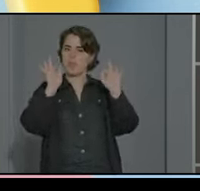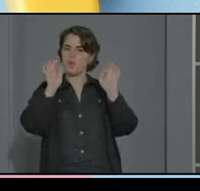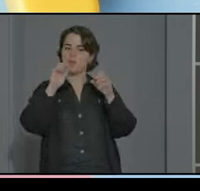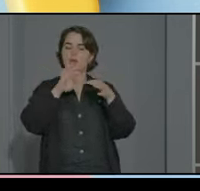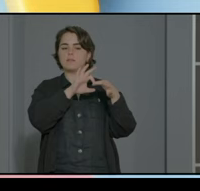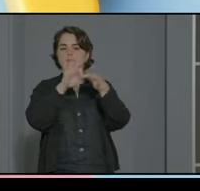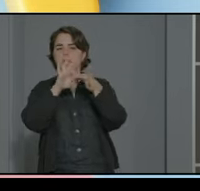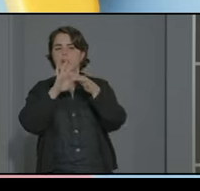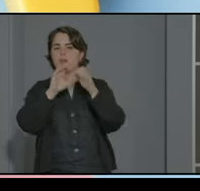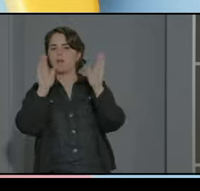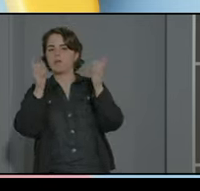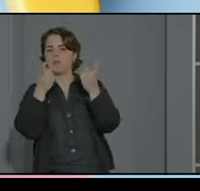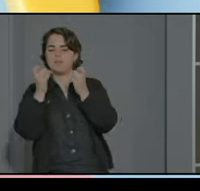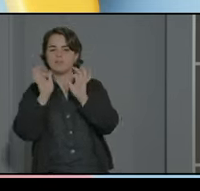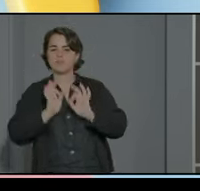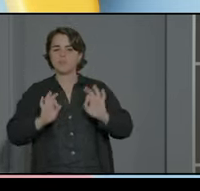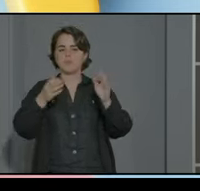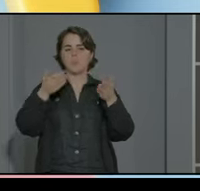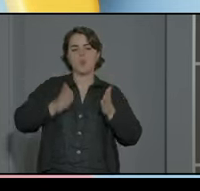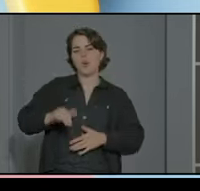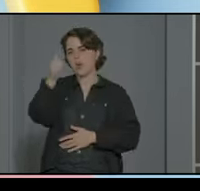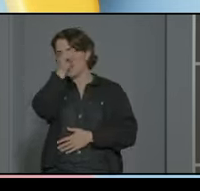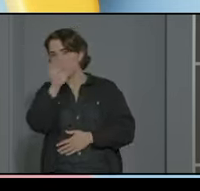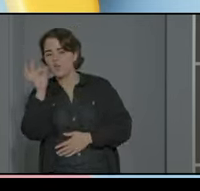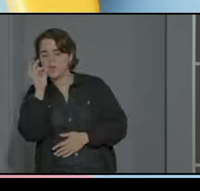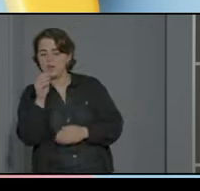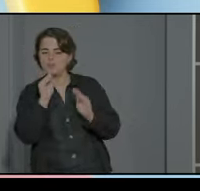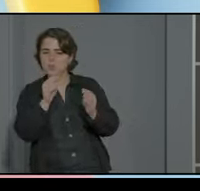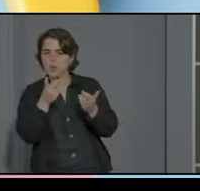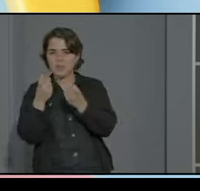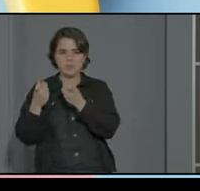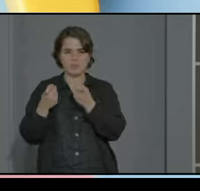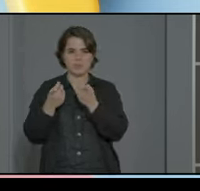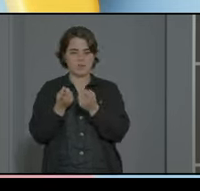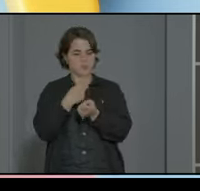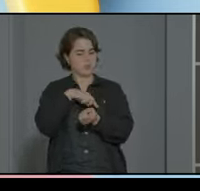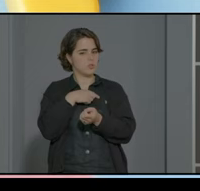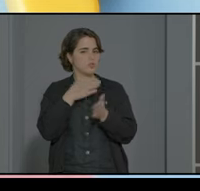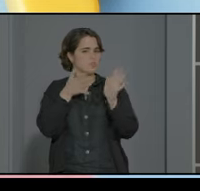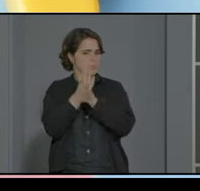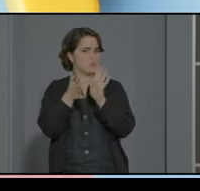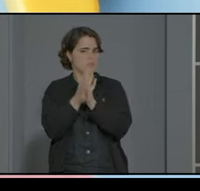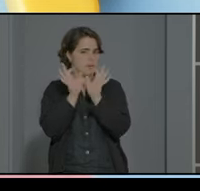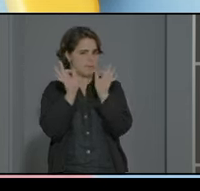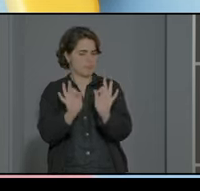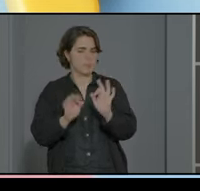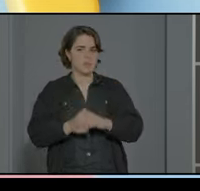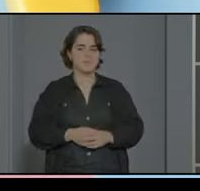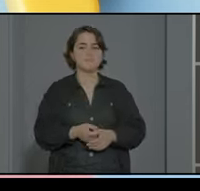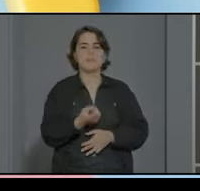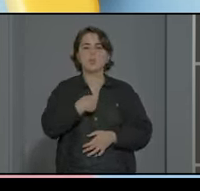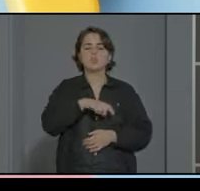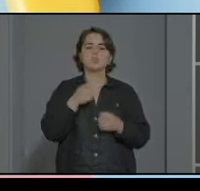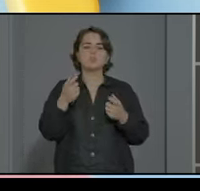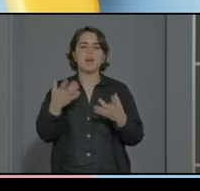específica que puede tener su hijo o su hija así lo explicamos nosotros podemos